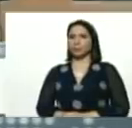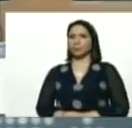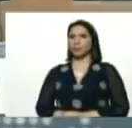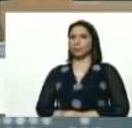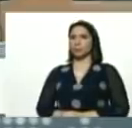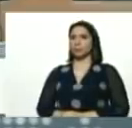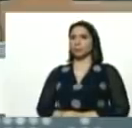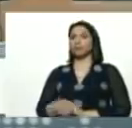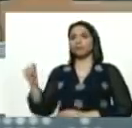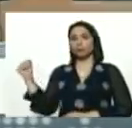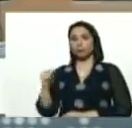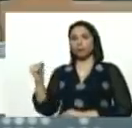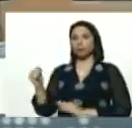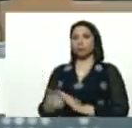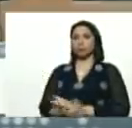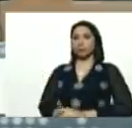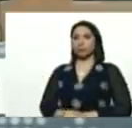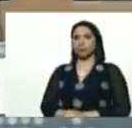así es,